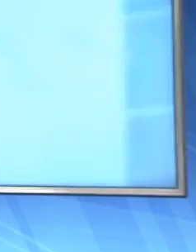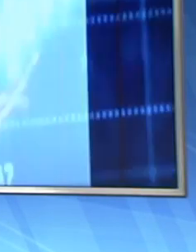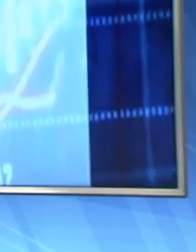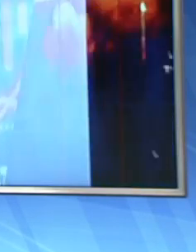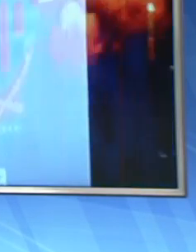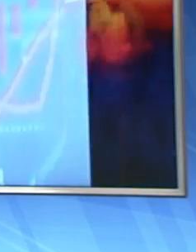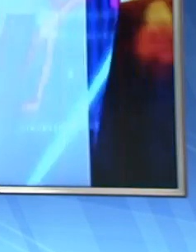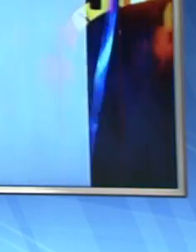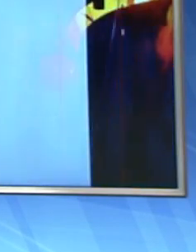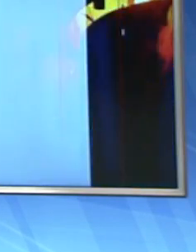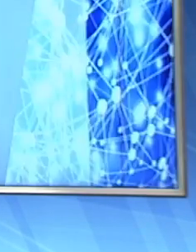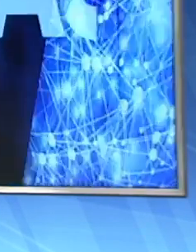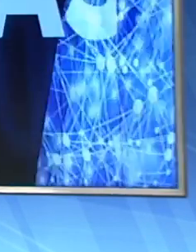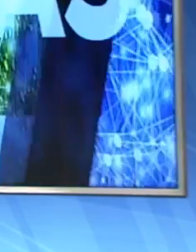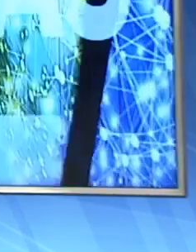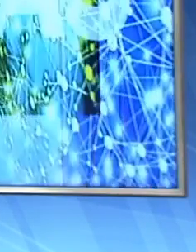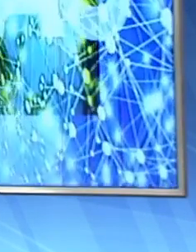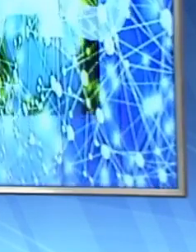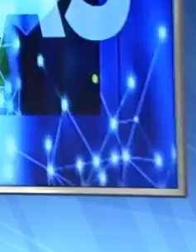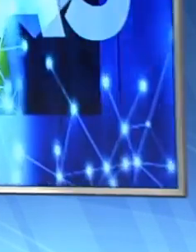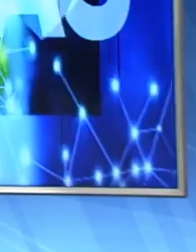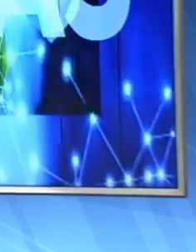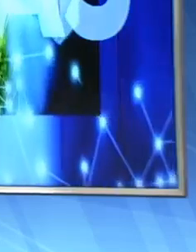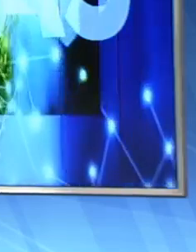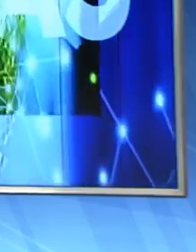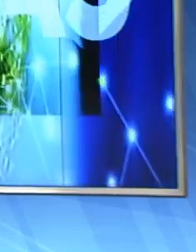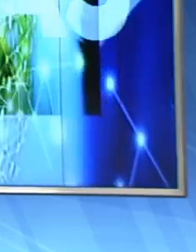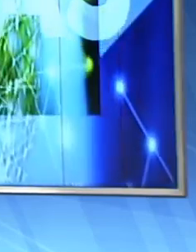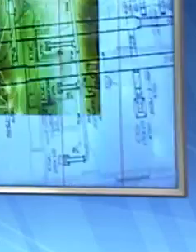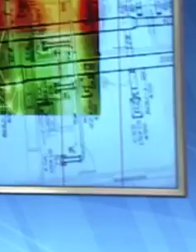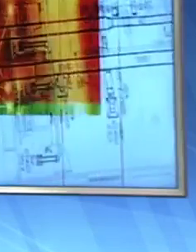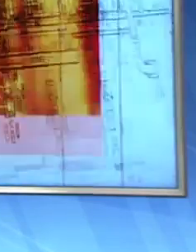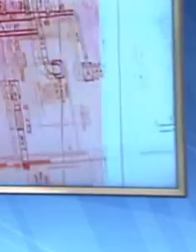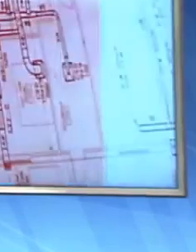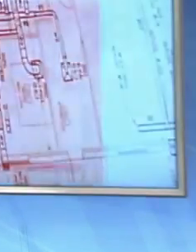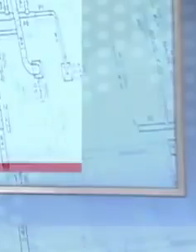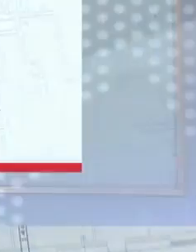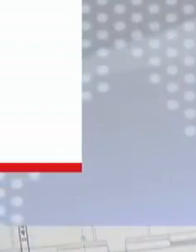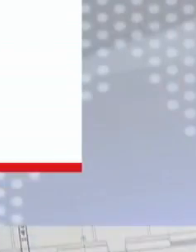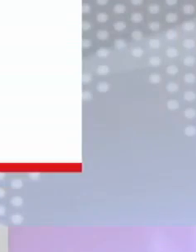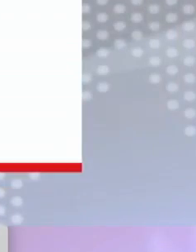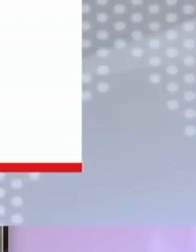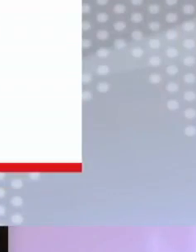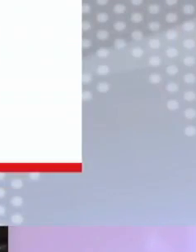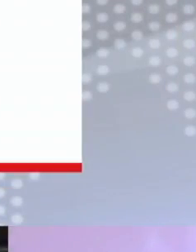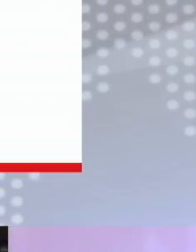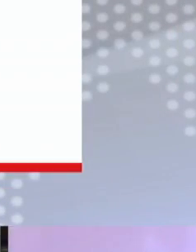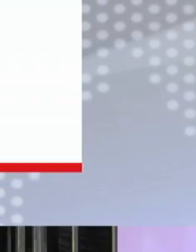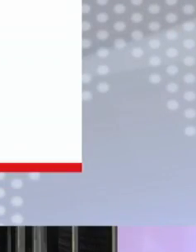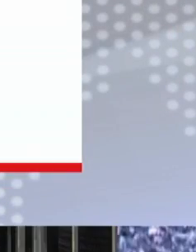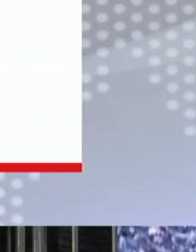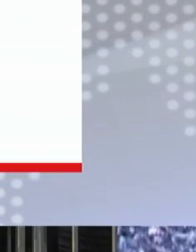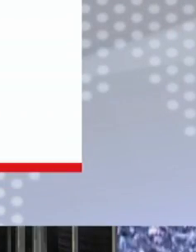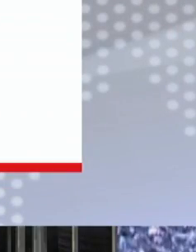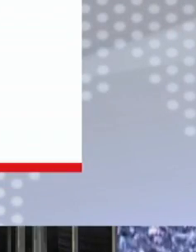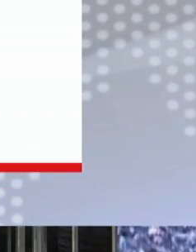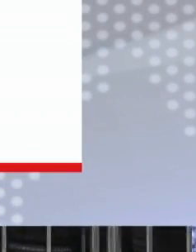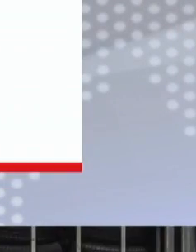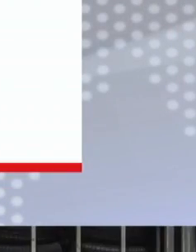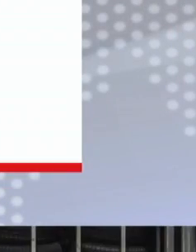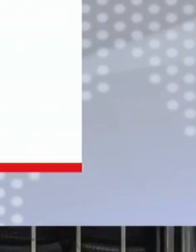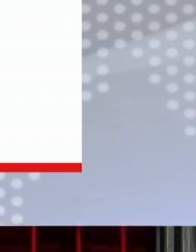han sido a través del Seguro Social y del Issste. En estos momentos el presidente de la República, Andrés Manuel López Obrador, está